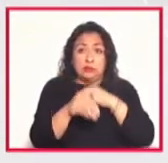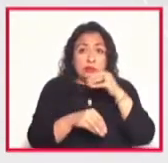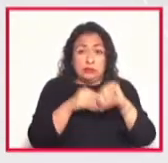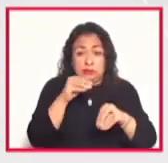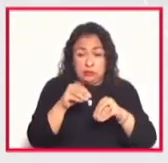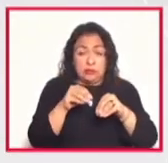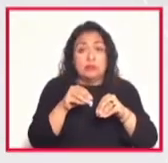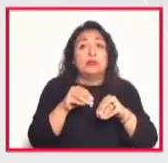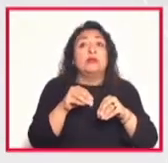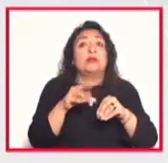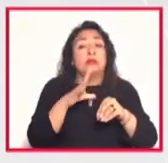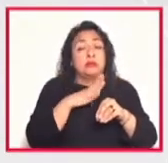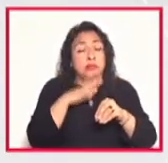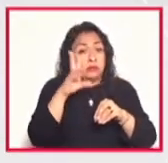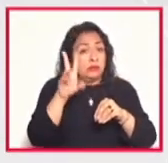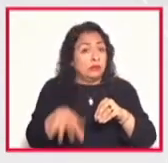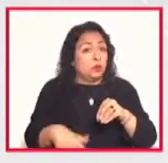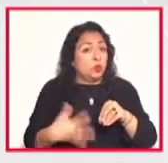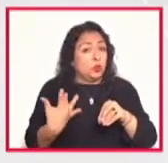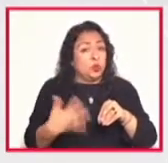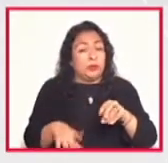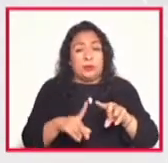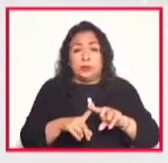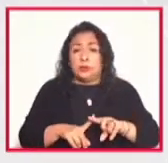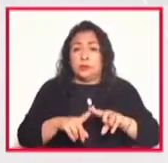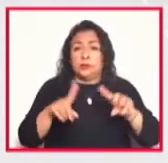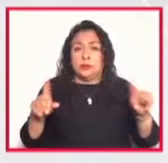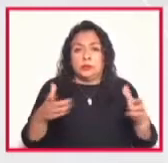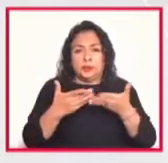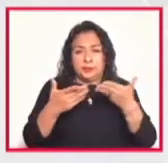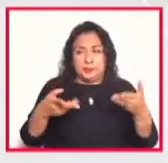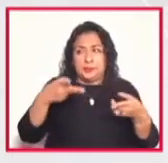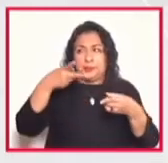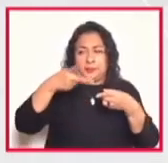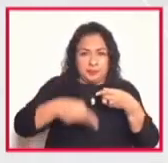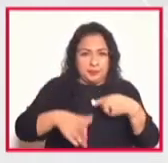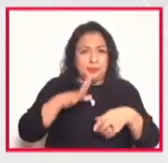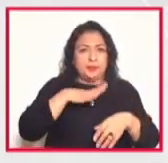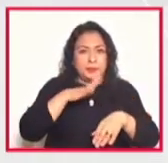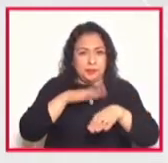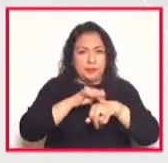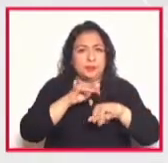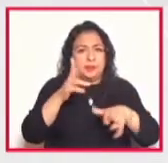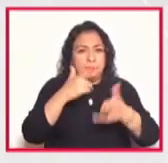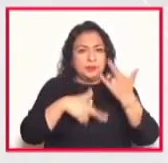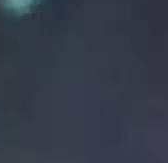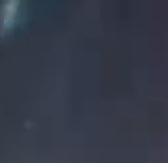que los hacen absolutamente diferentes momento de hacer una pausa tenemos más al volver